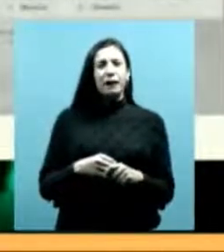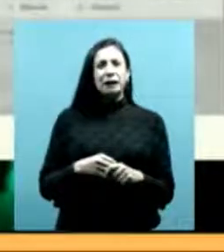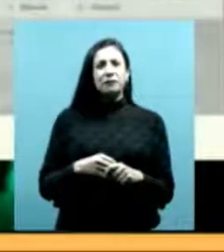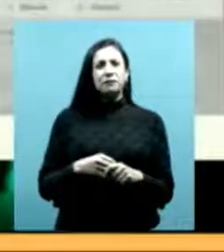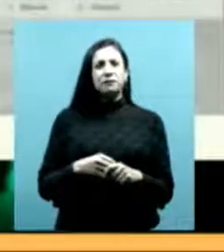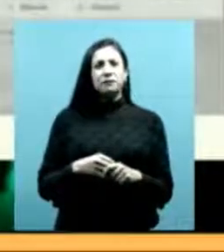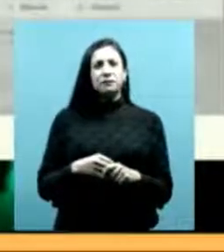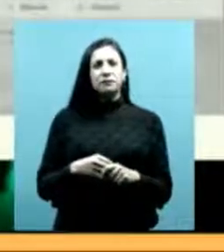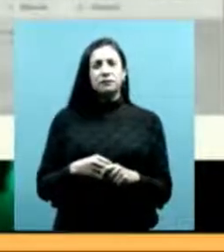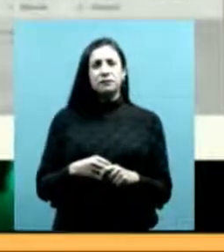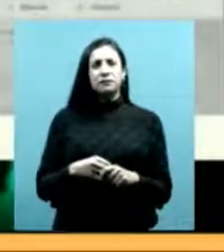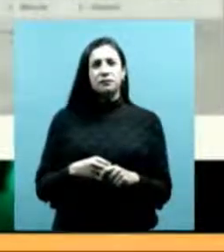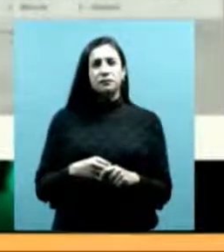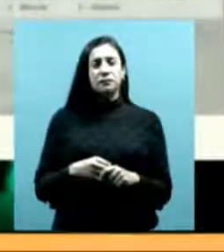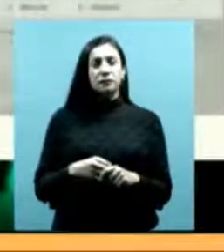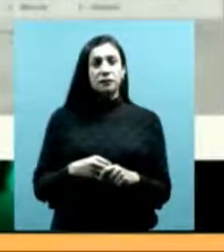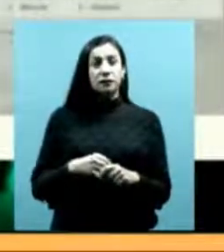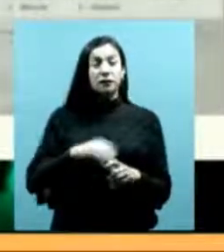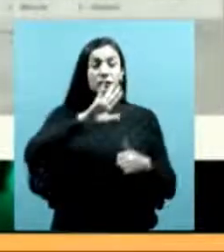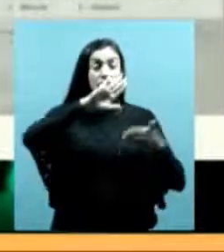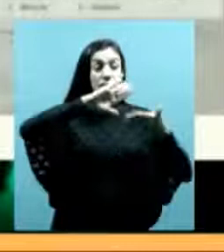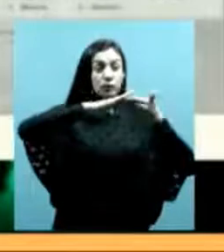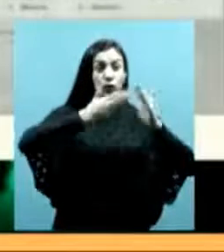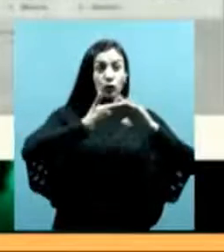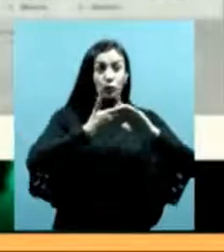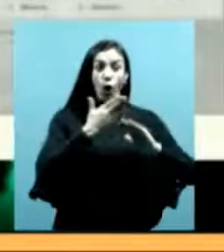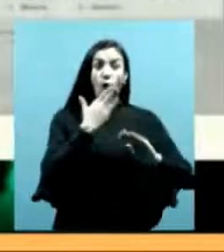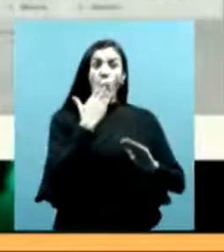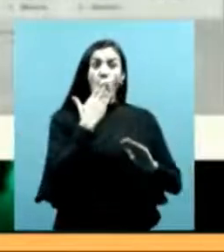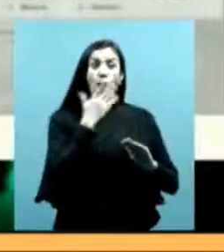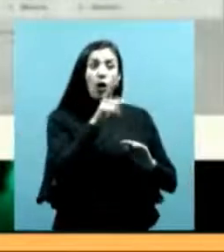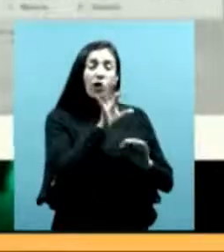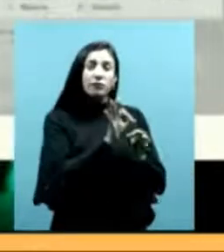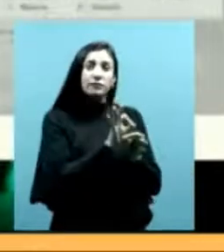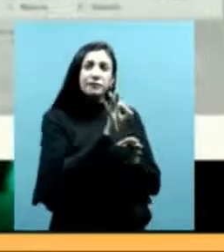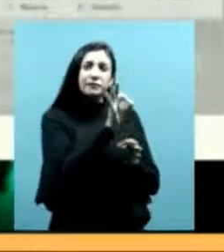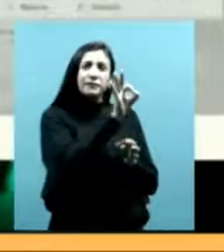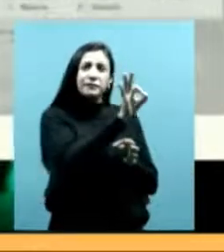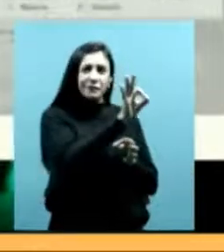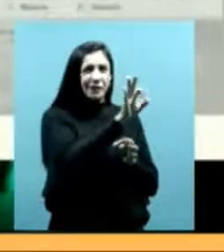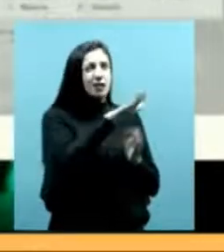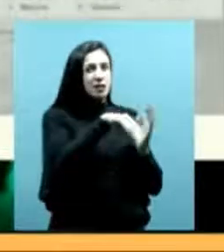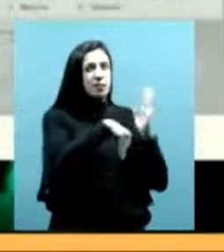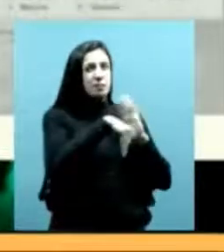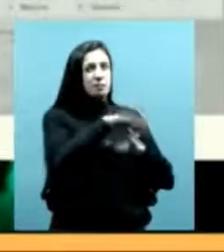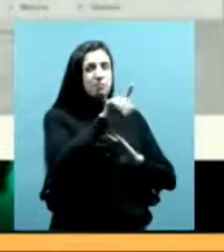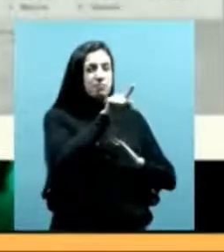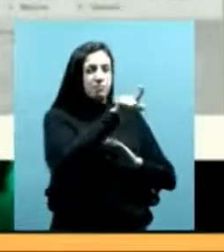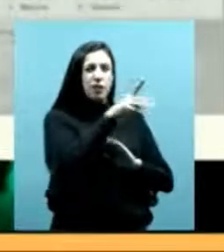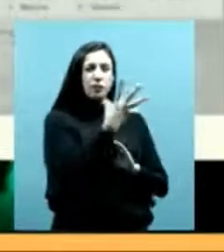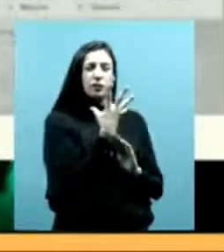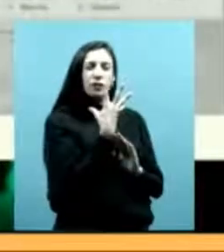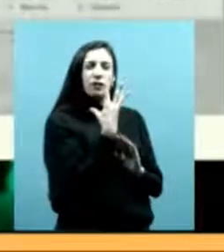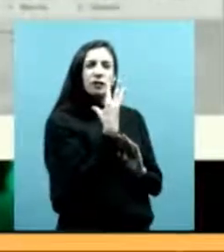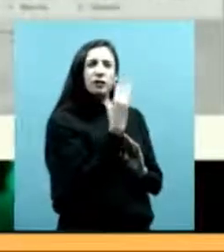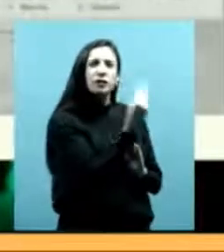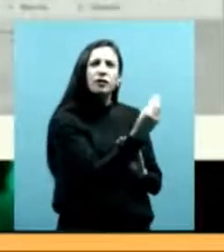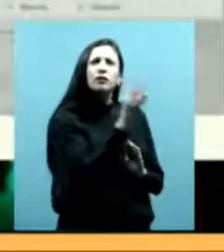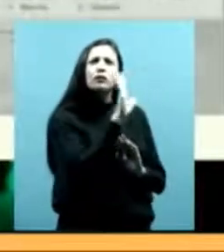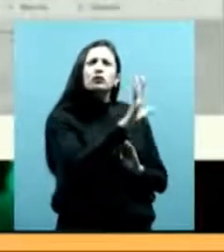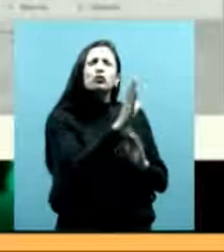Las comunidades indígenas, y me voy a referir particularmente entonces a las comunidades mapuche tehuete